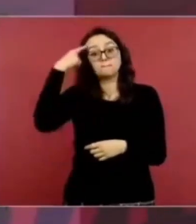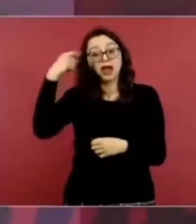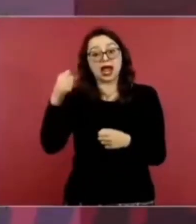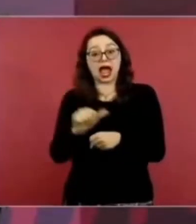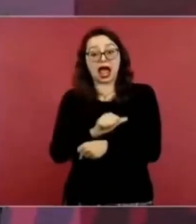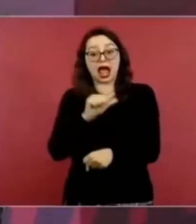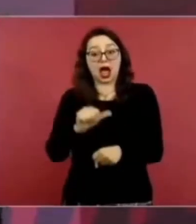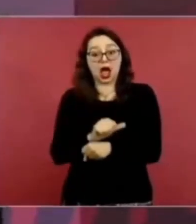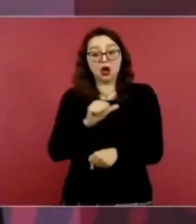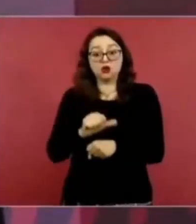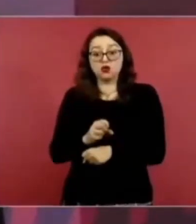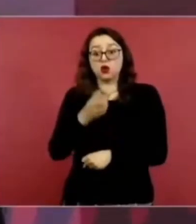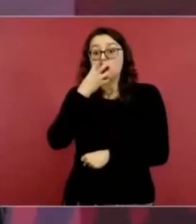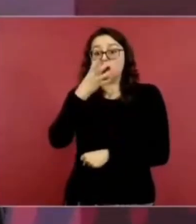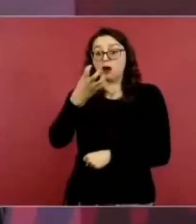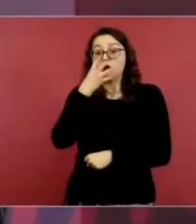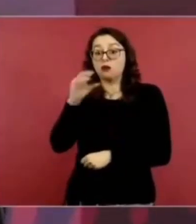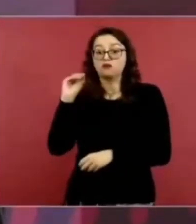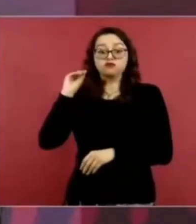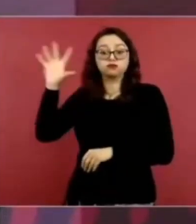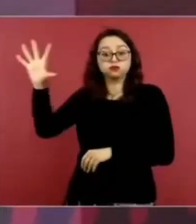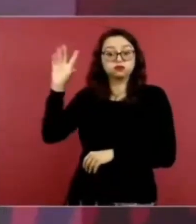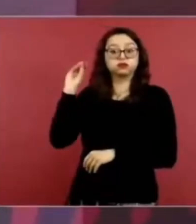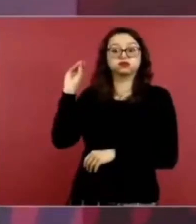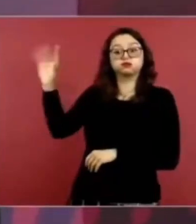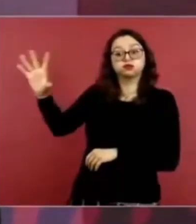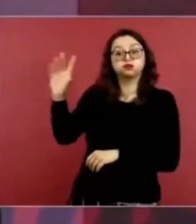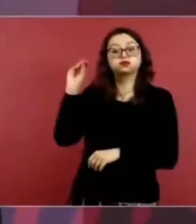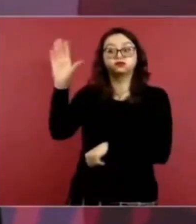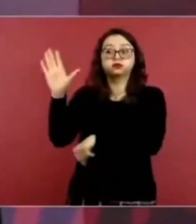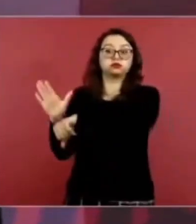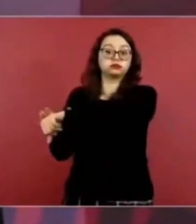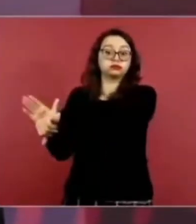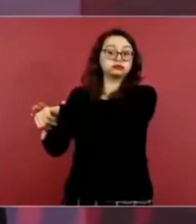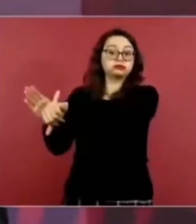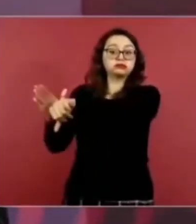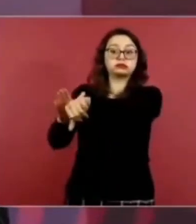hablando de 270 colonias,